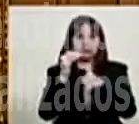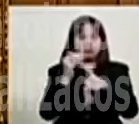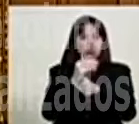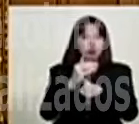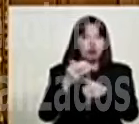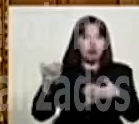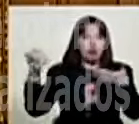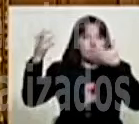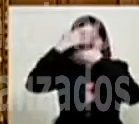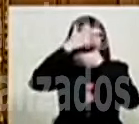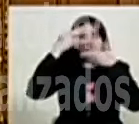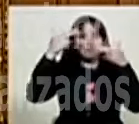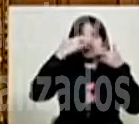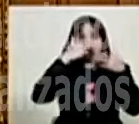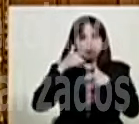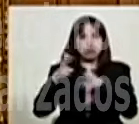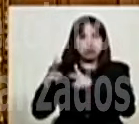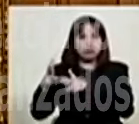terrorista.